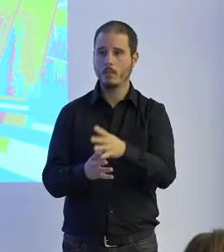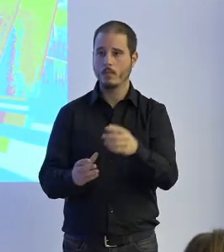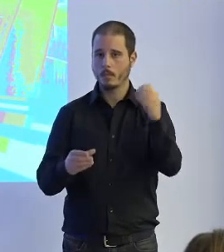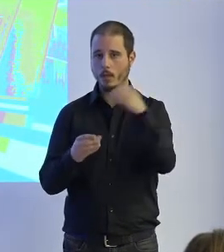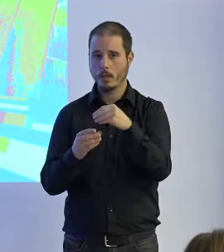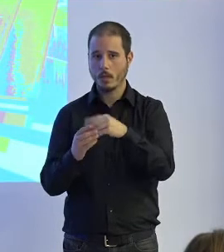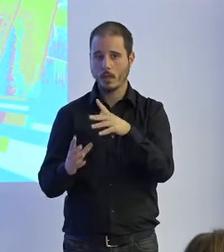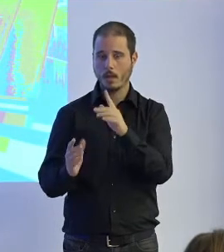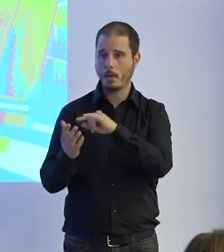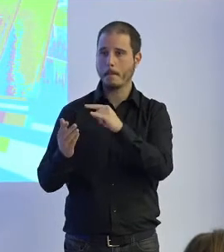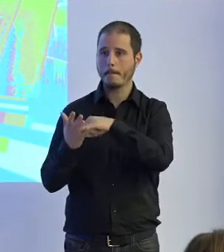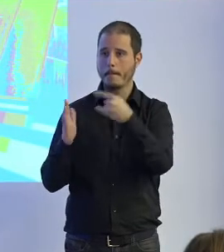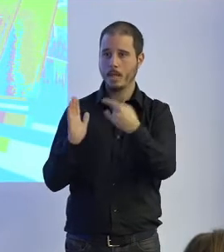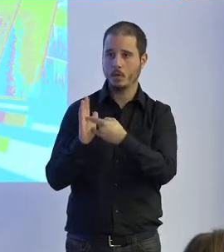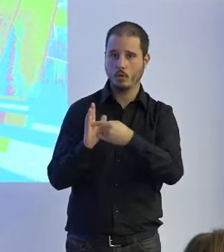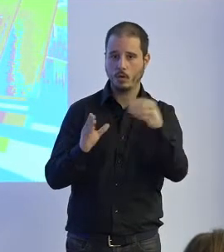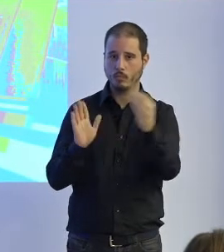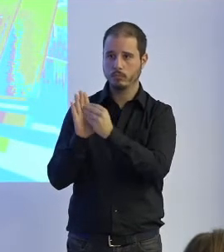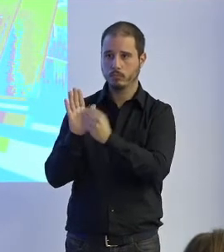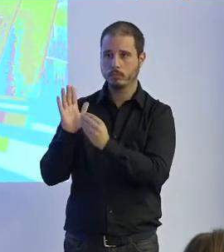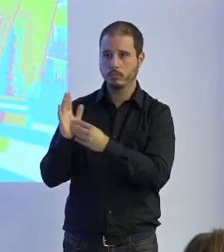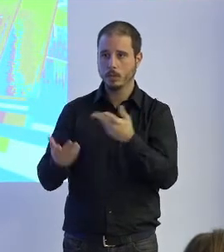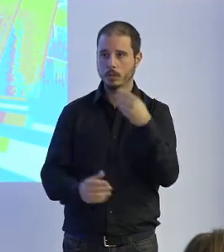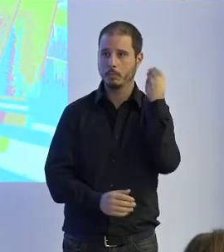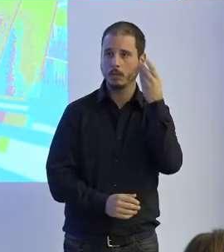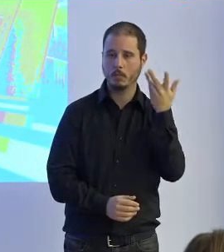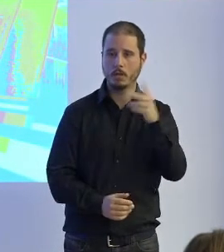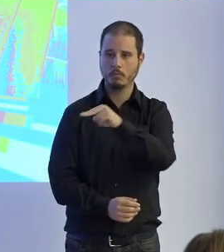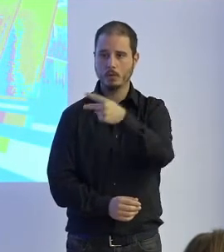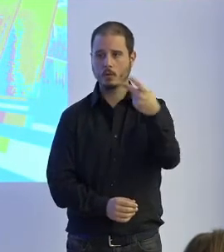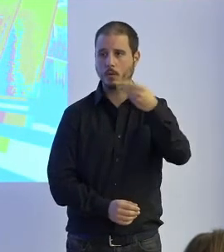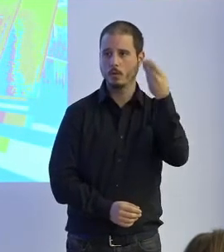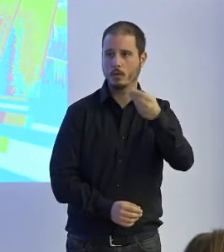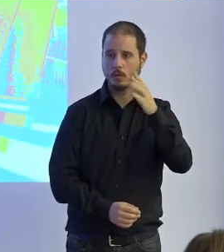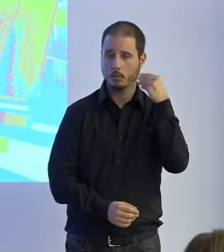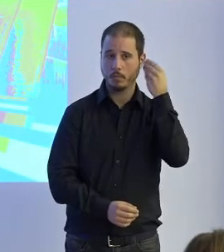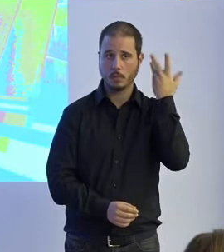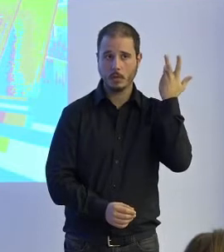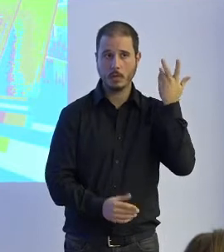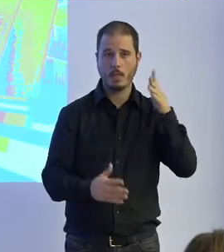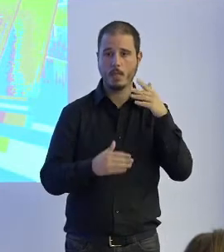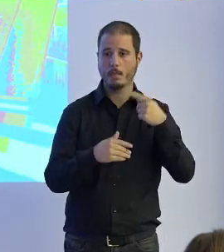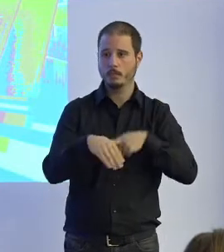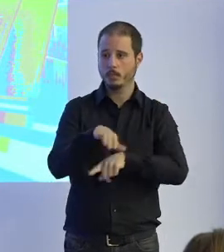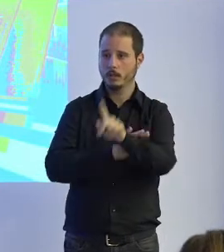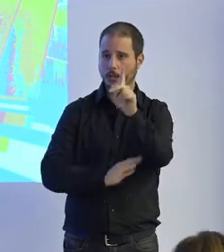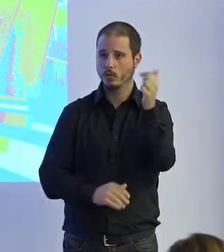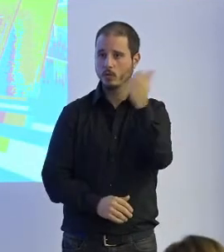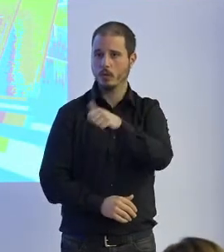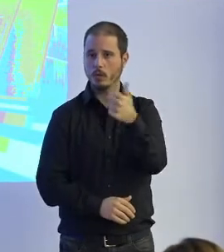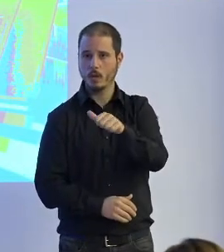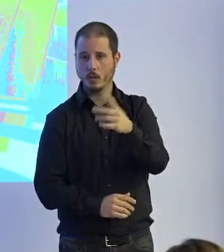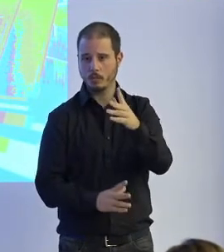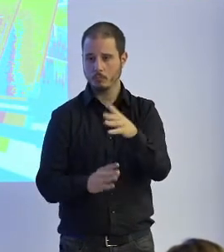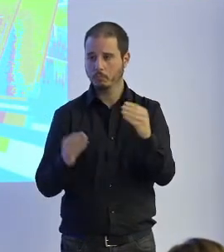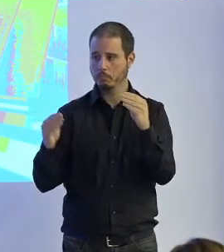y creemos que pueden arrojar muy buenos resultados porque, al fin y al cabo, las fases de desarrollo de estas evaluaciones son perfectamente